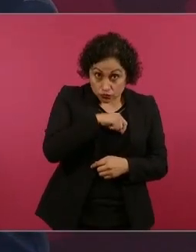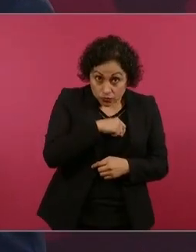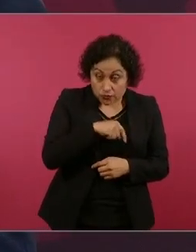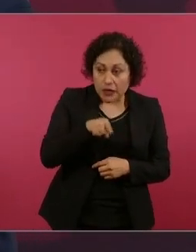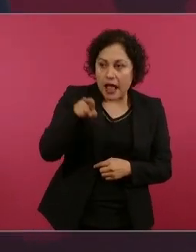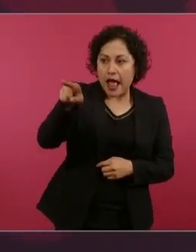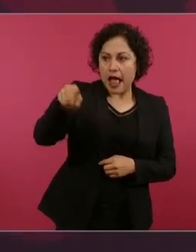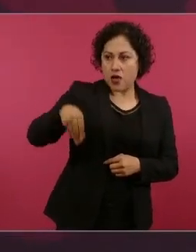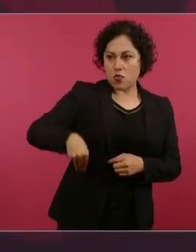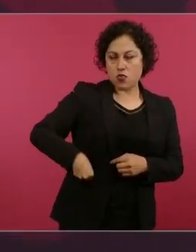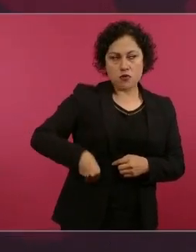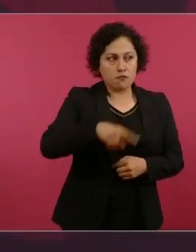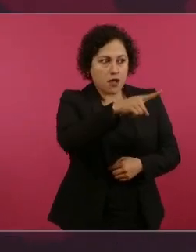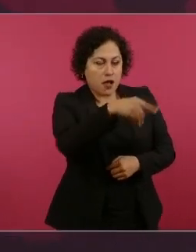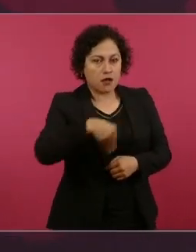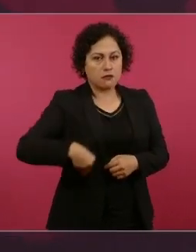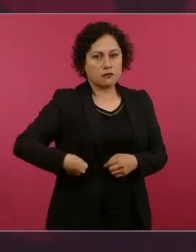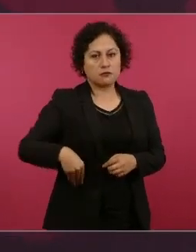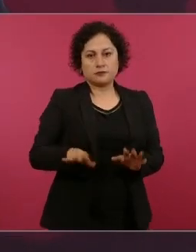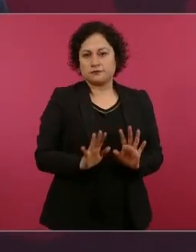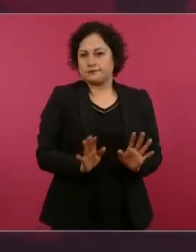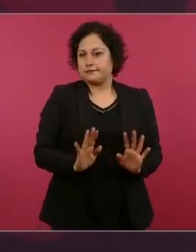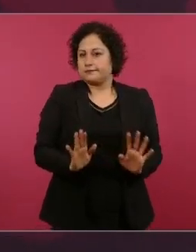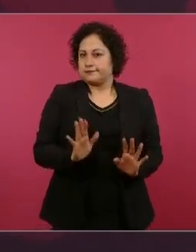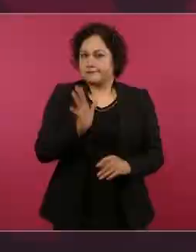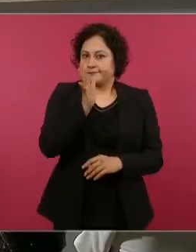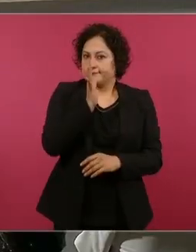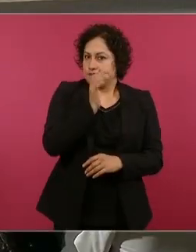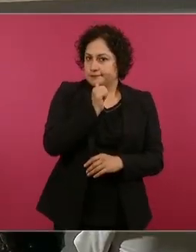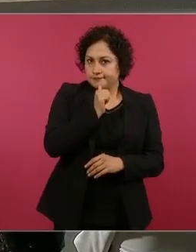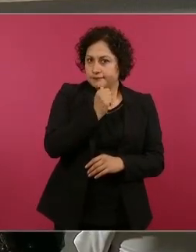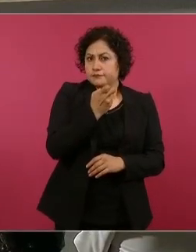un fenómeno, pero esto va a ir creciendo.